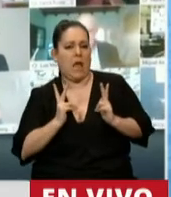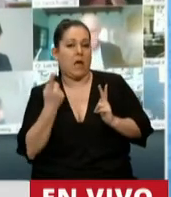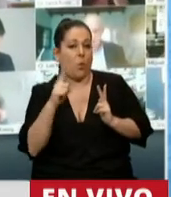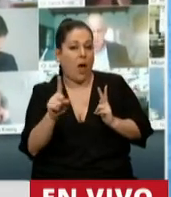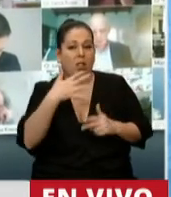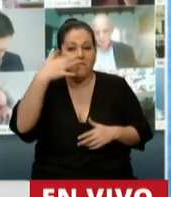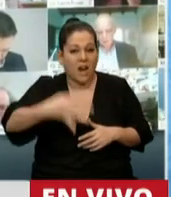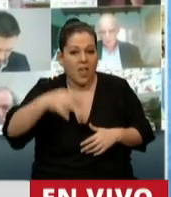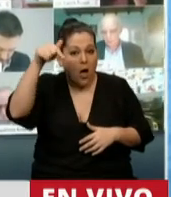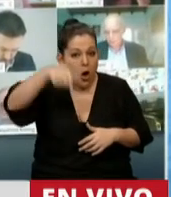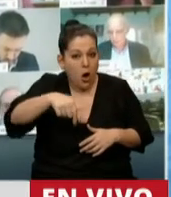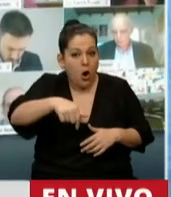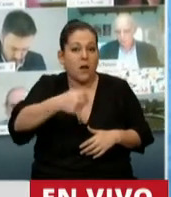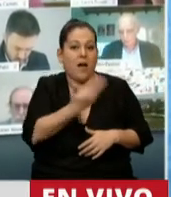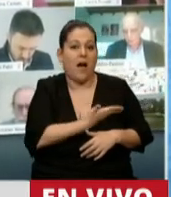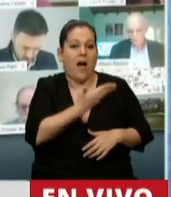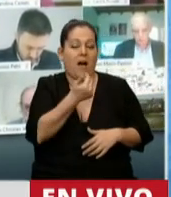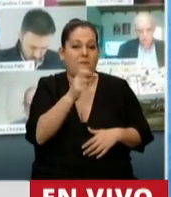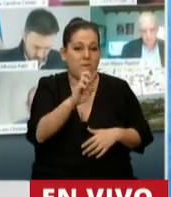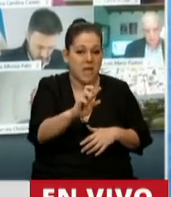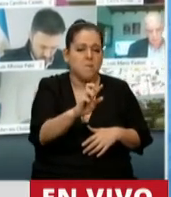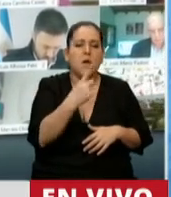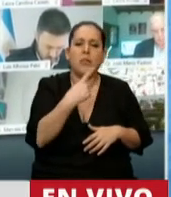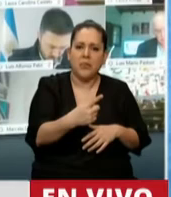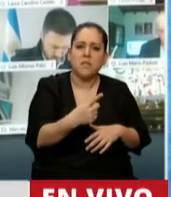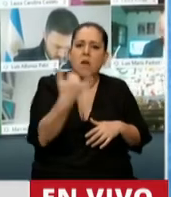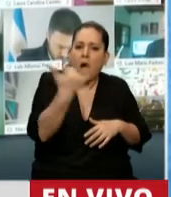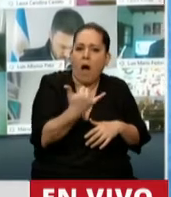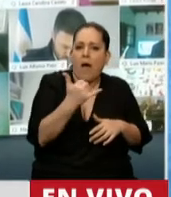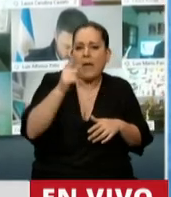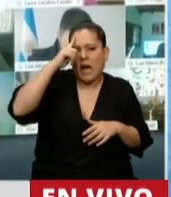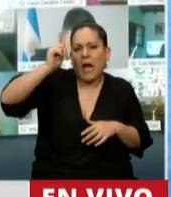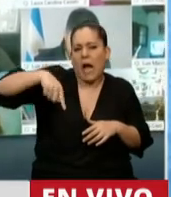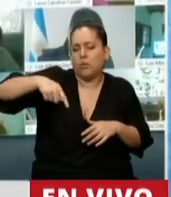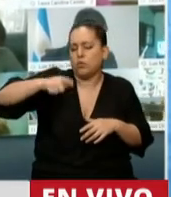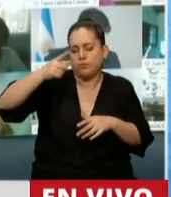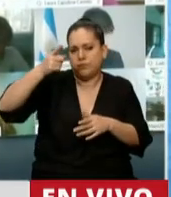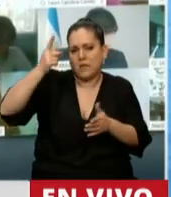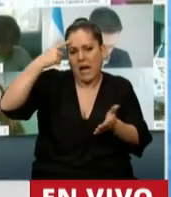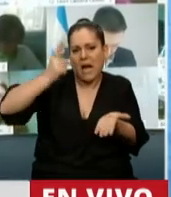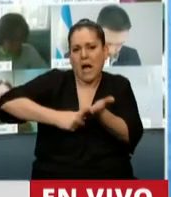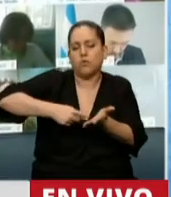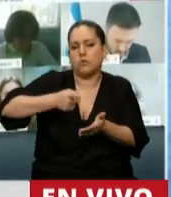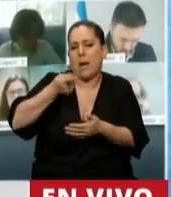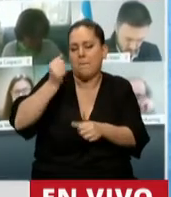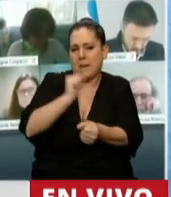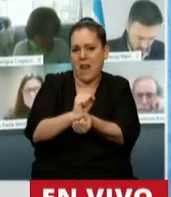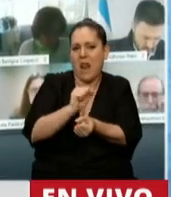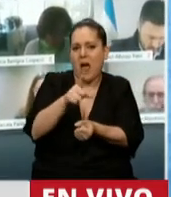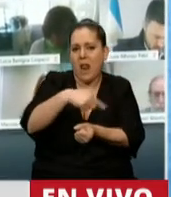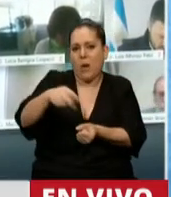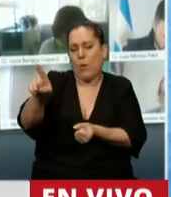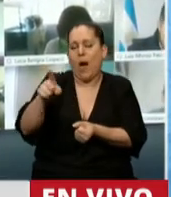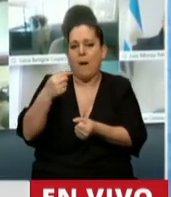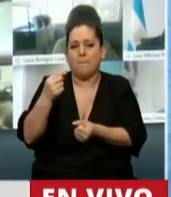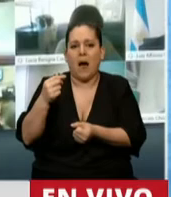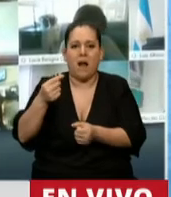actualidad, hoy la AFIP, resulta ser querellante en una causa penal próxima a ser elevada a un tribunal oral para que sean